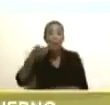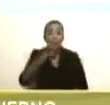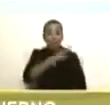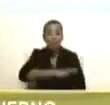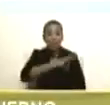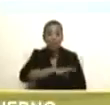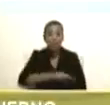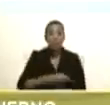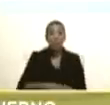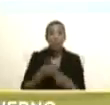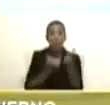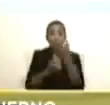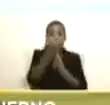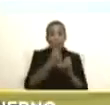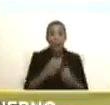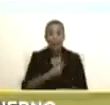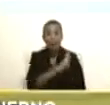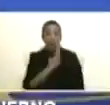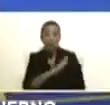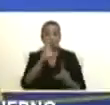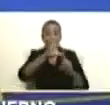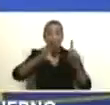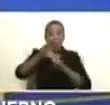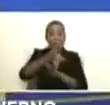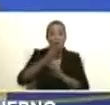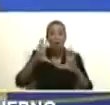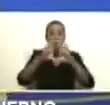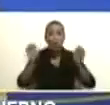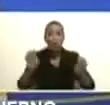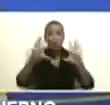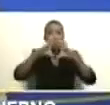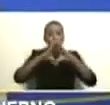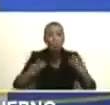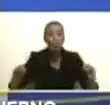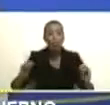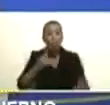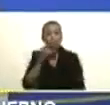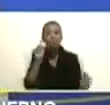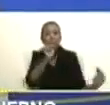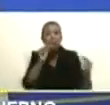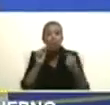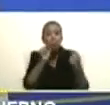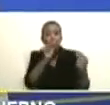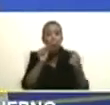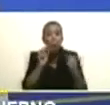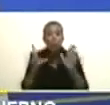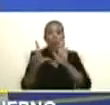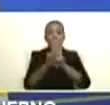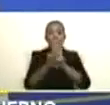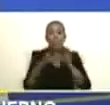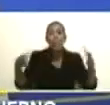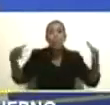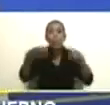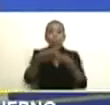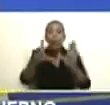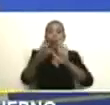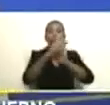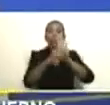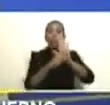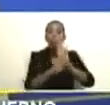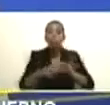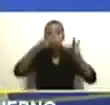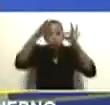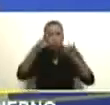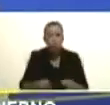sociales, económicos, religiosos, culturales del país, se discuta establecer una norma muy